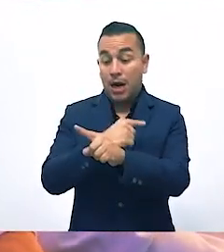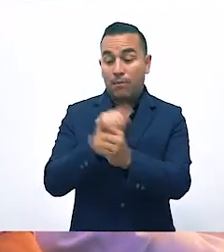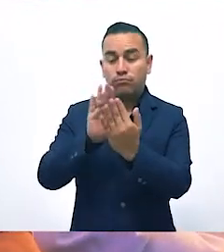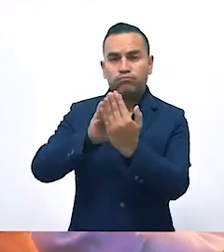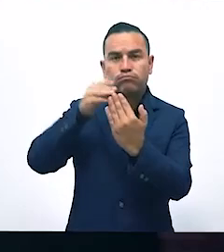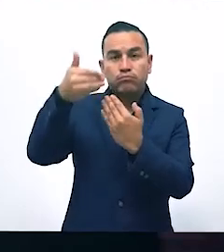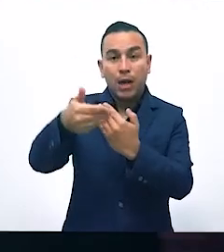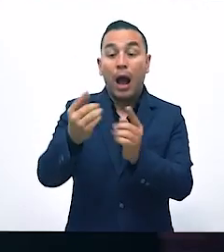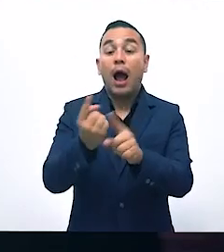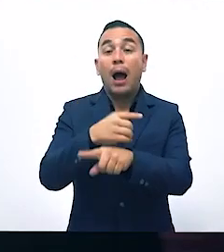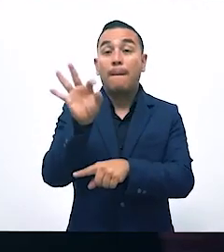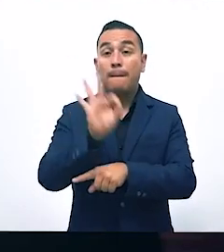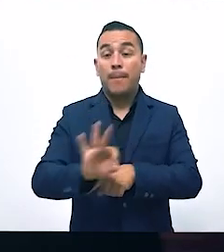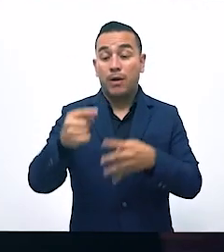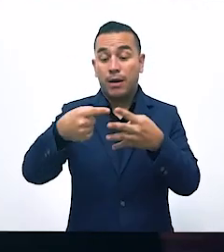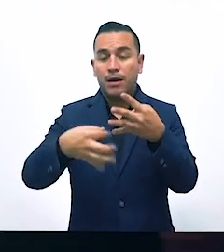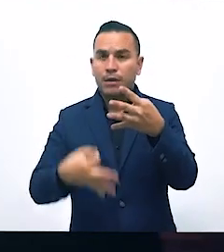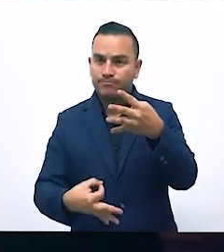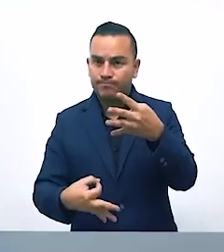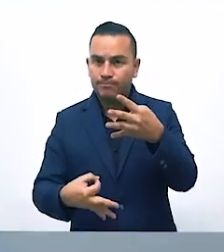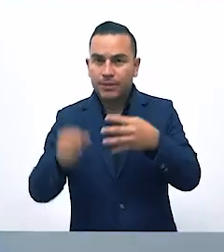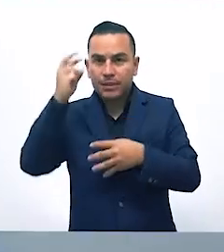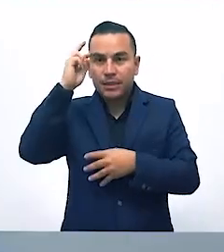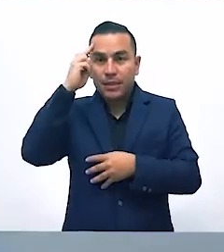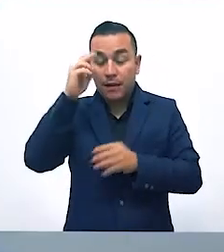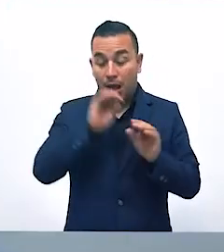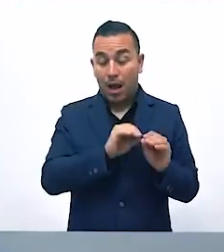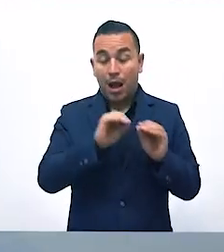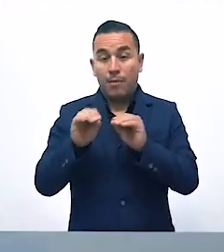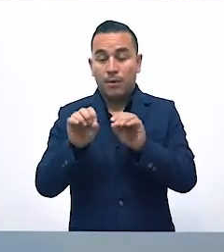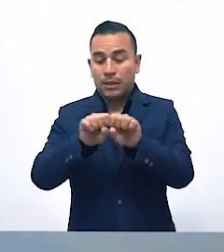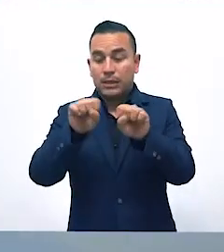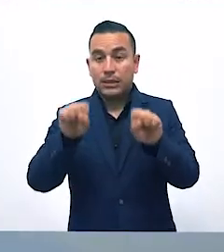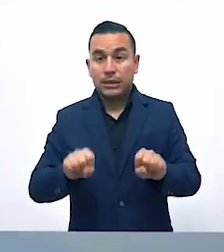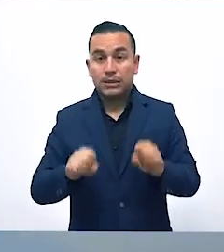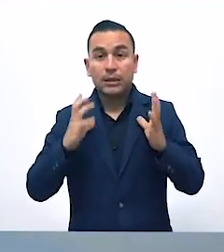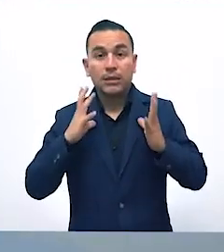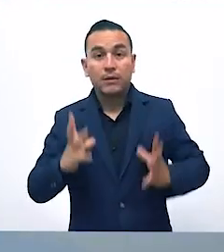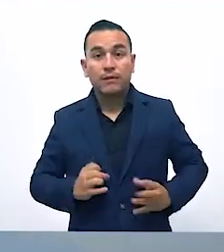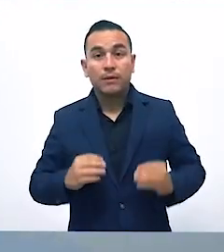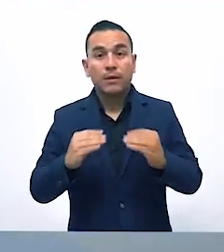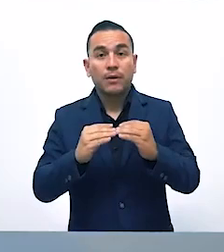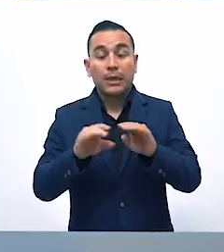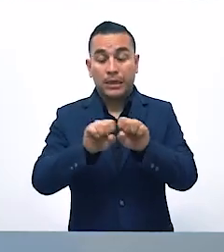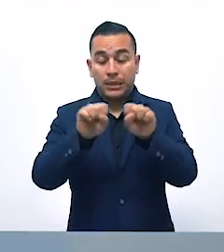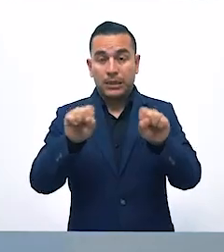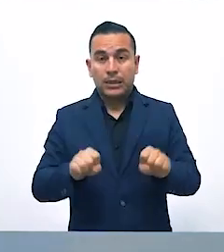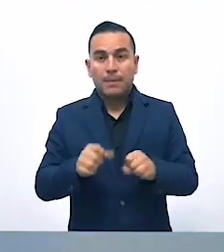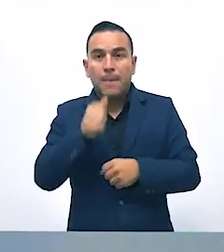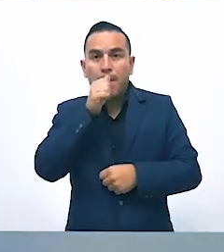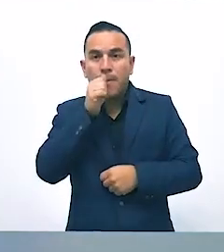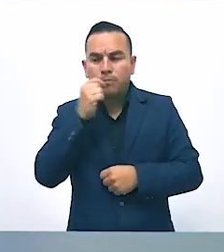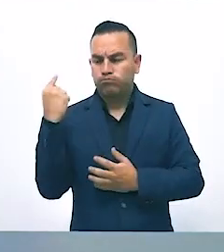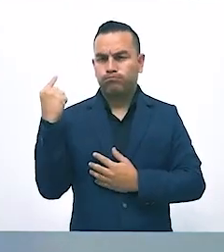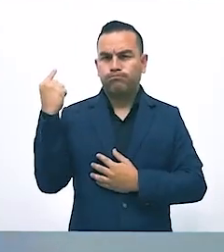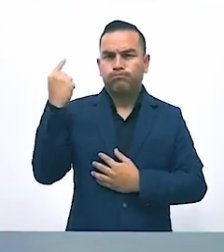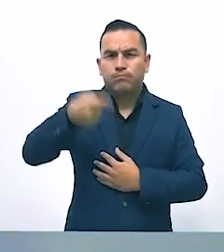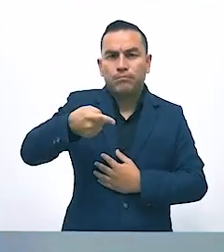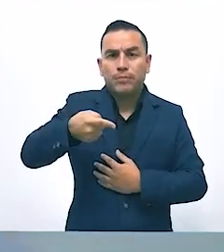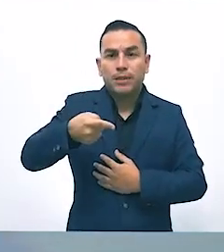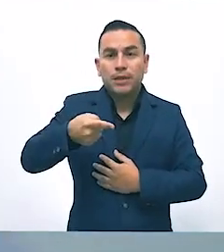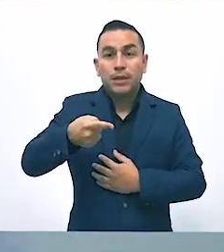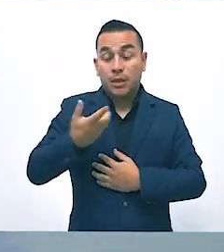plan de trabajo en ley porque era importante que se implementara en el sistema público y privado, que fuese de carácter obligatorio